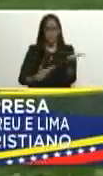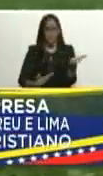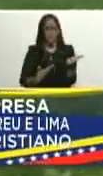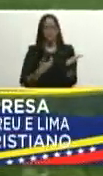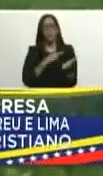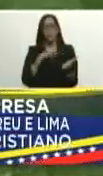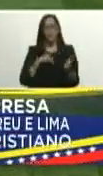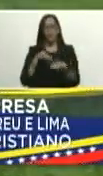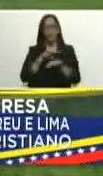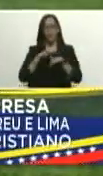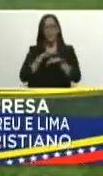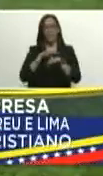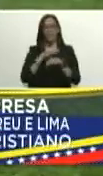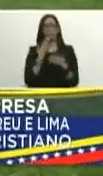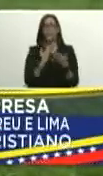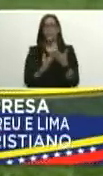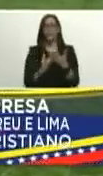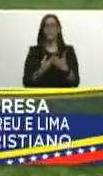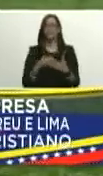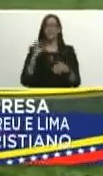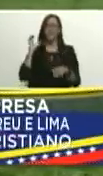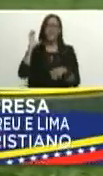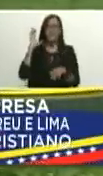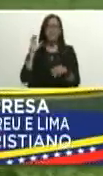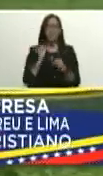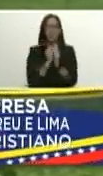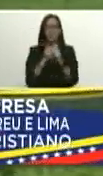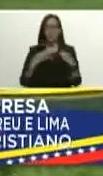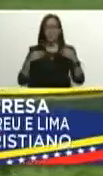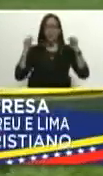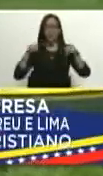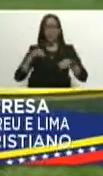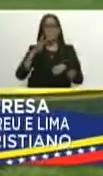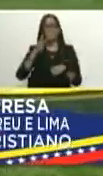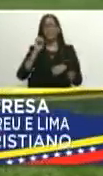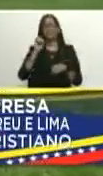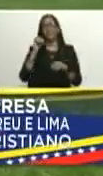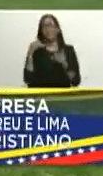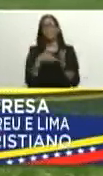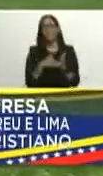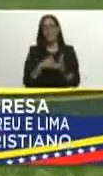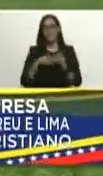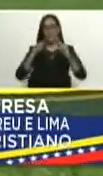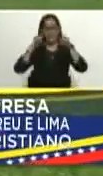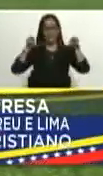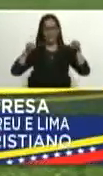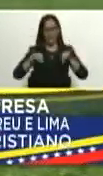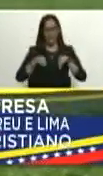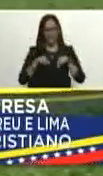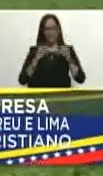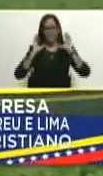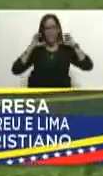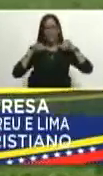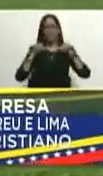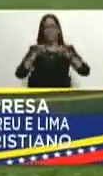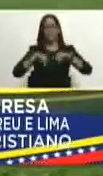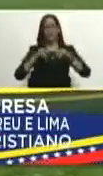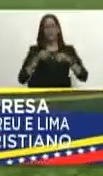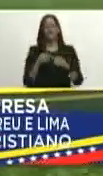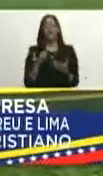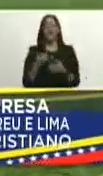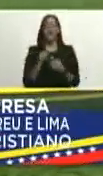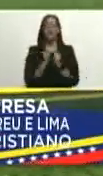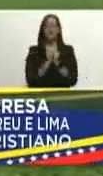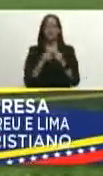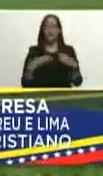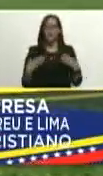permite en el estado Anzuate que hoy estemos llegando ya a las 20 mil hectáreas de maíz sembrada este año en el estado Anzuate decir